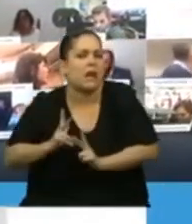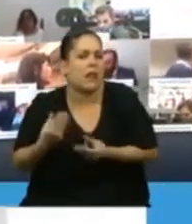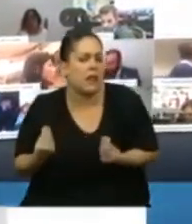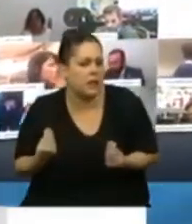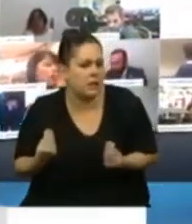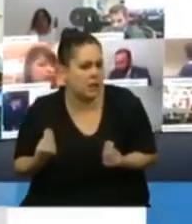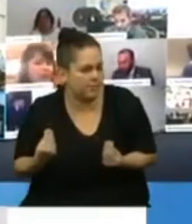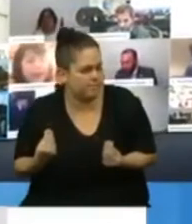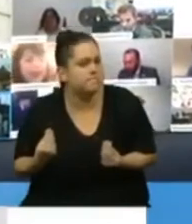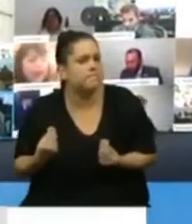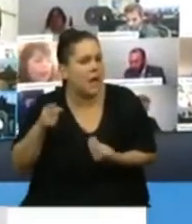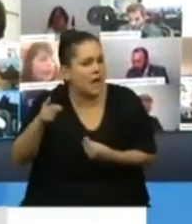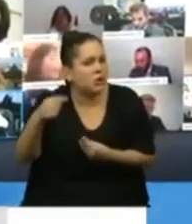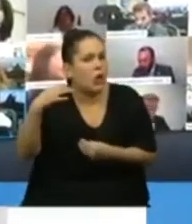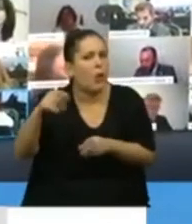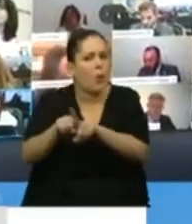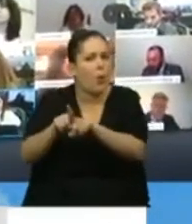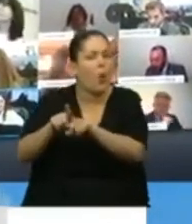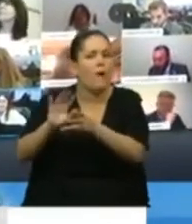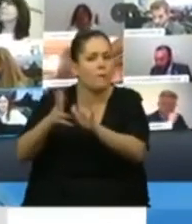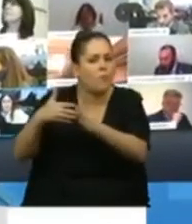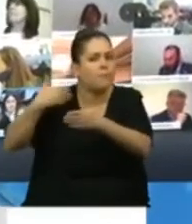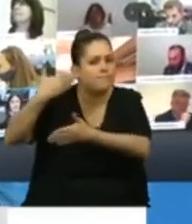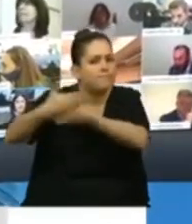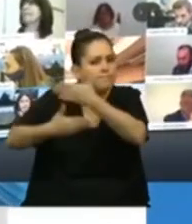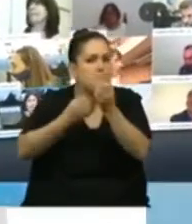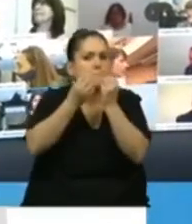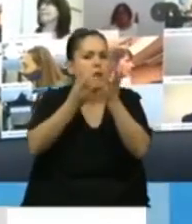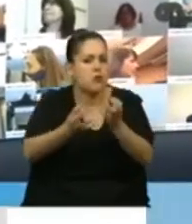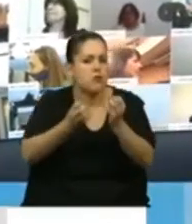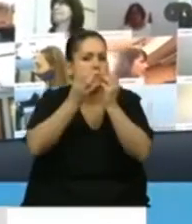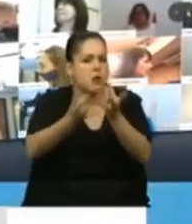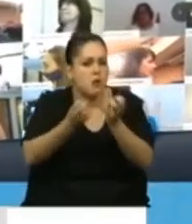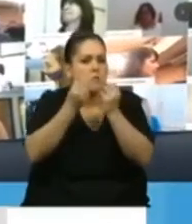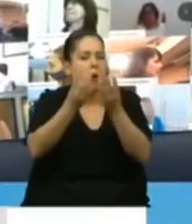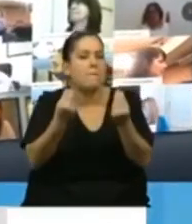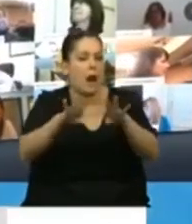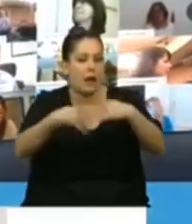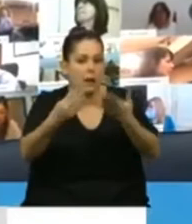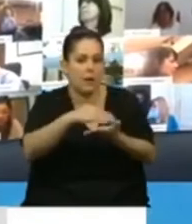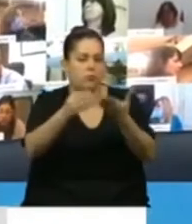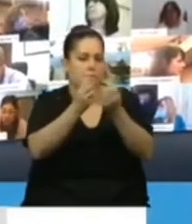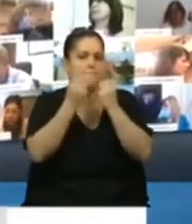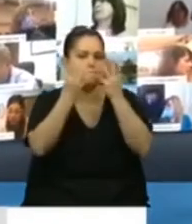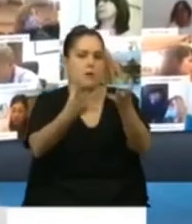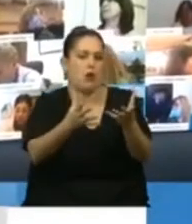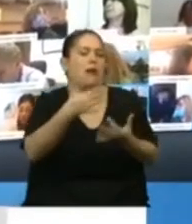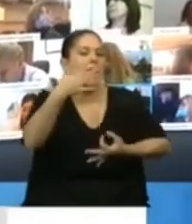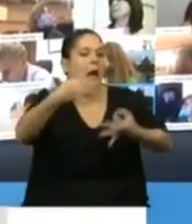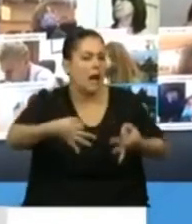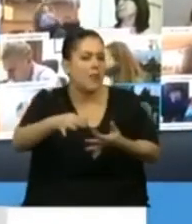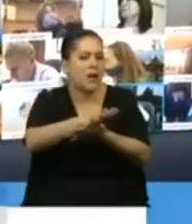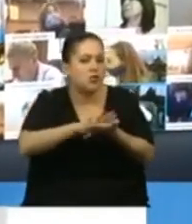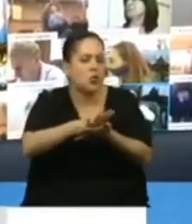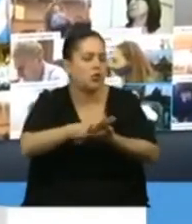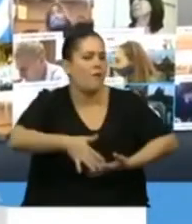Esa tiene que ser nuestra guía para poder mejorar esta institución y que dé respuestas verdaderas a los